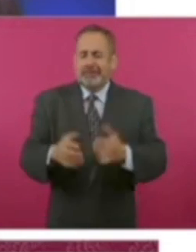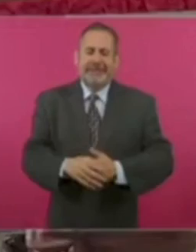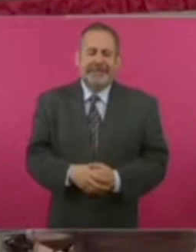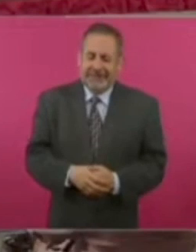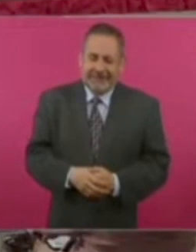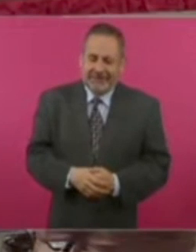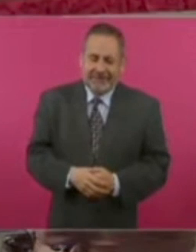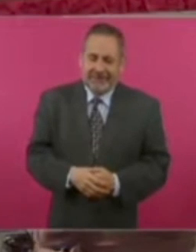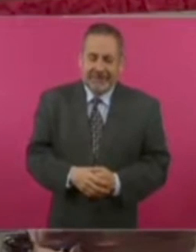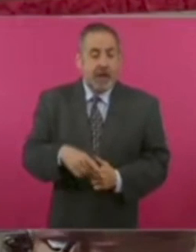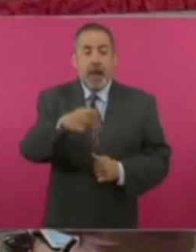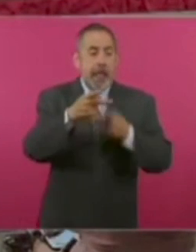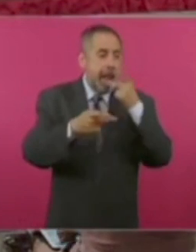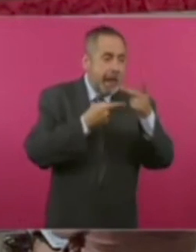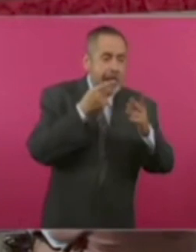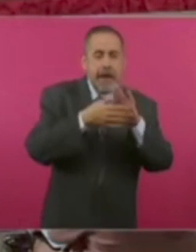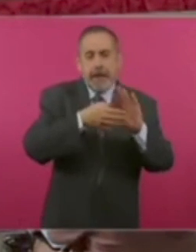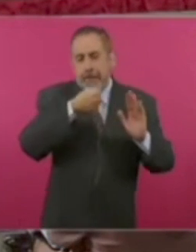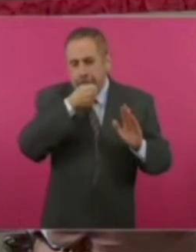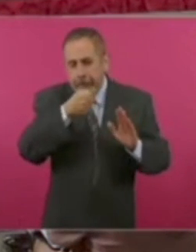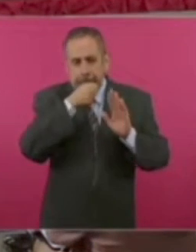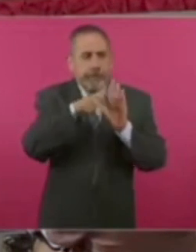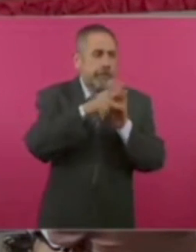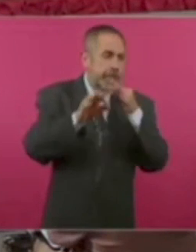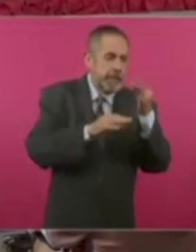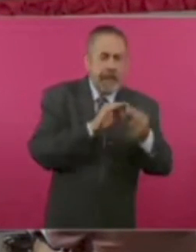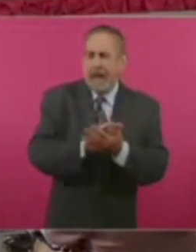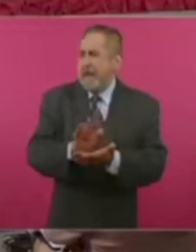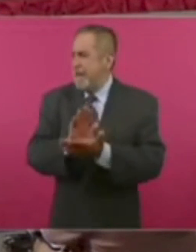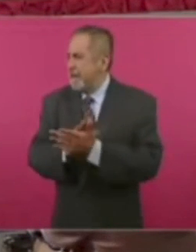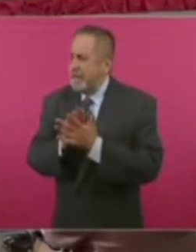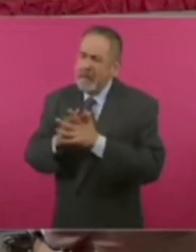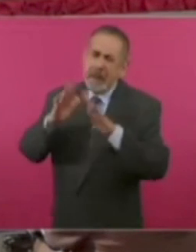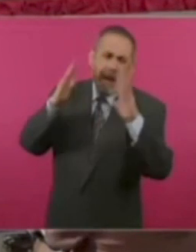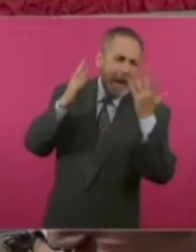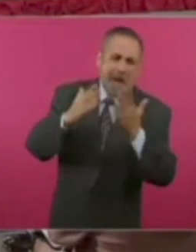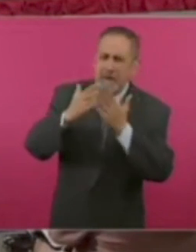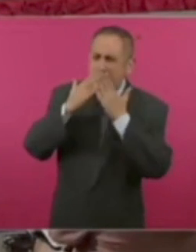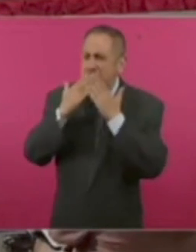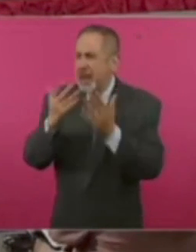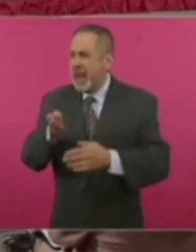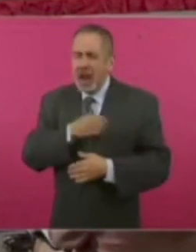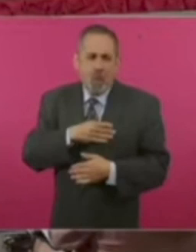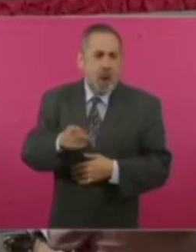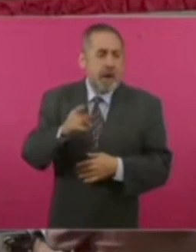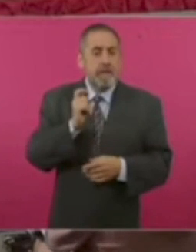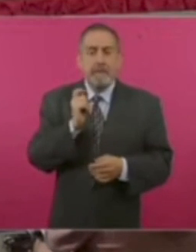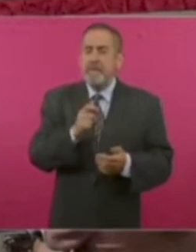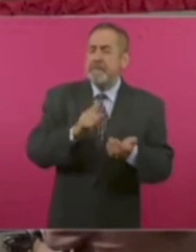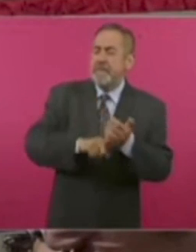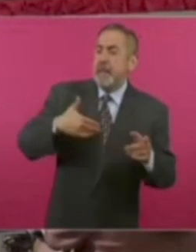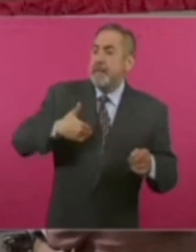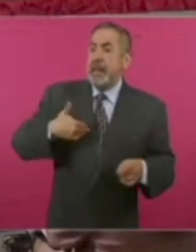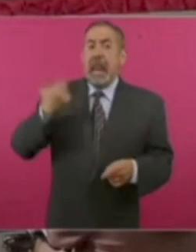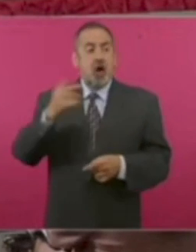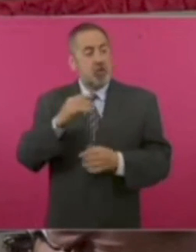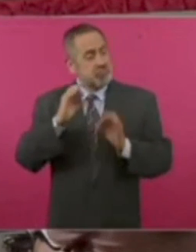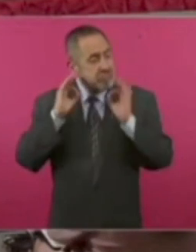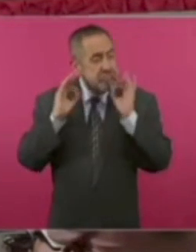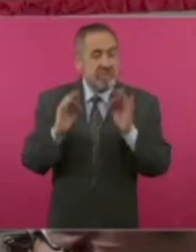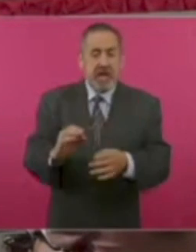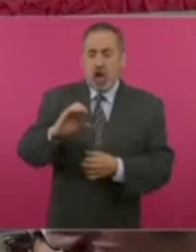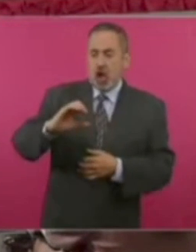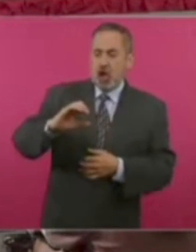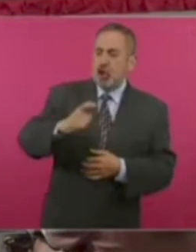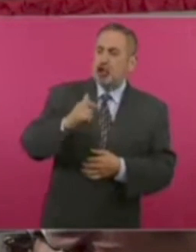todos los comentaristas y columnistas celebraron la Buena Nueva como un milagro. Pero lo que la